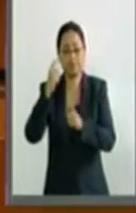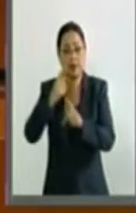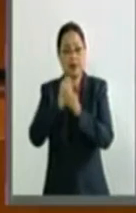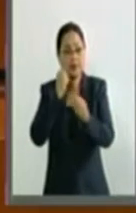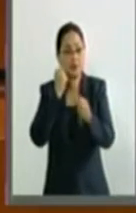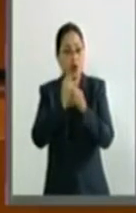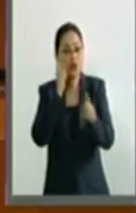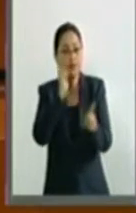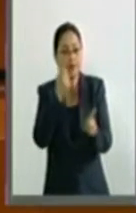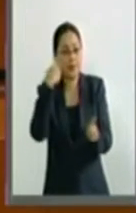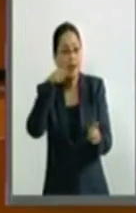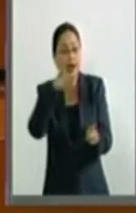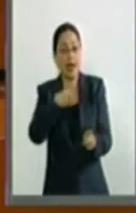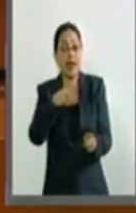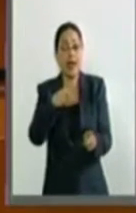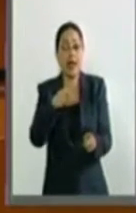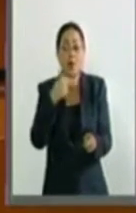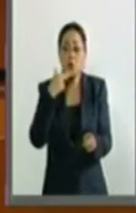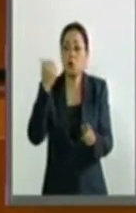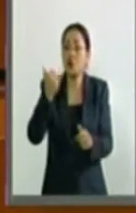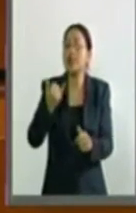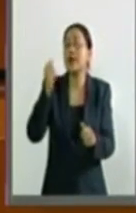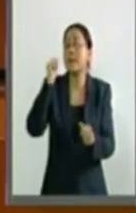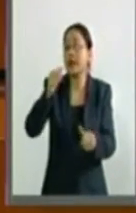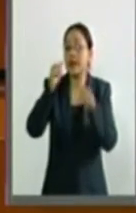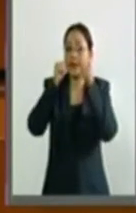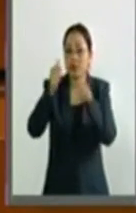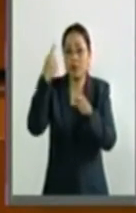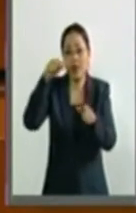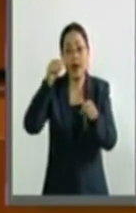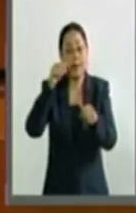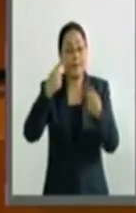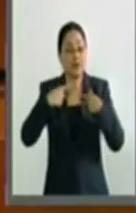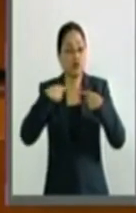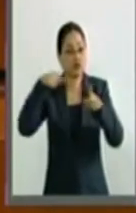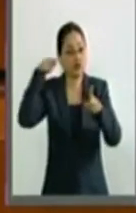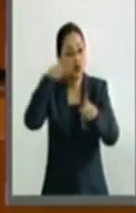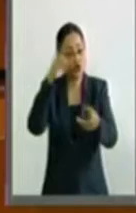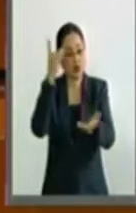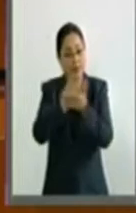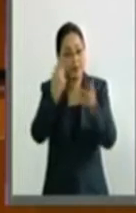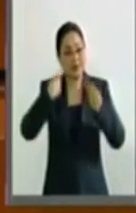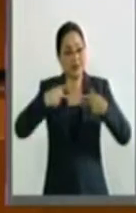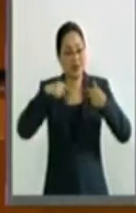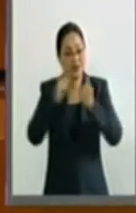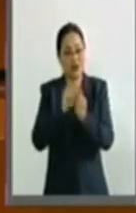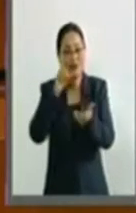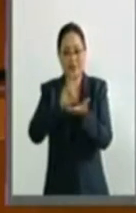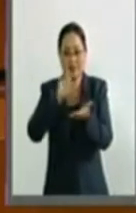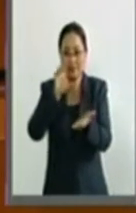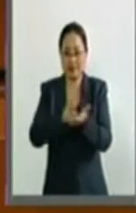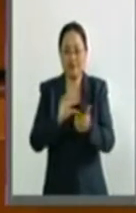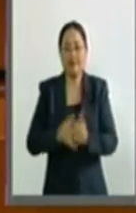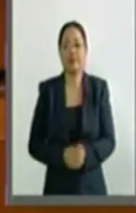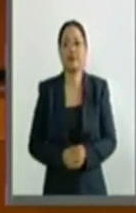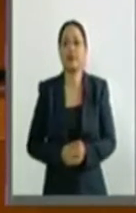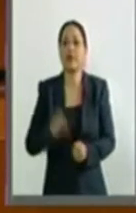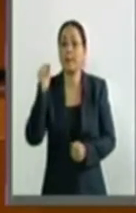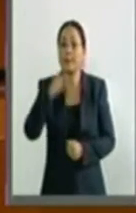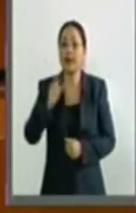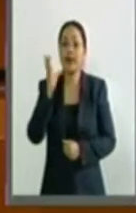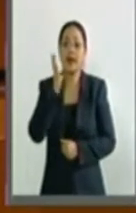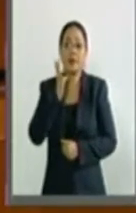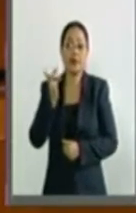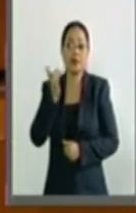público para el uso y la atención exclusiva para personas con discapacidad. Asimismo, la Cámara de